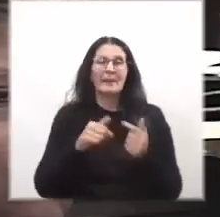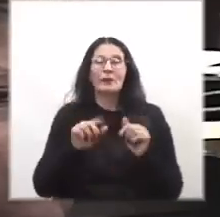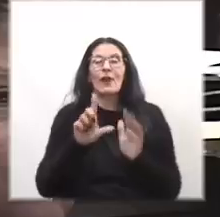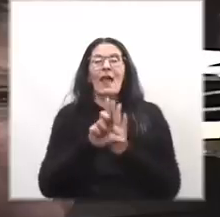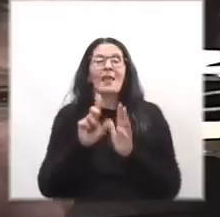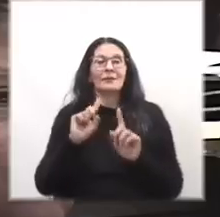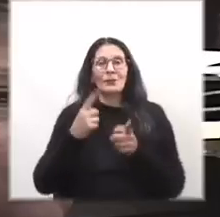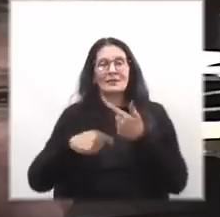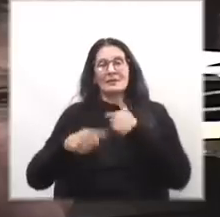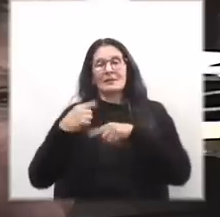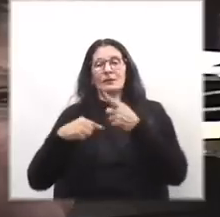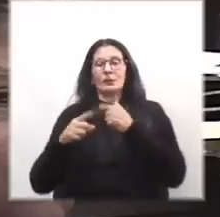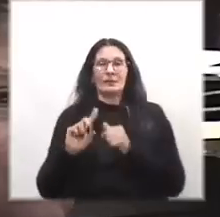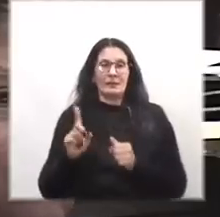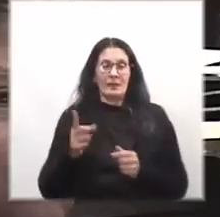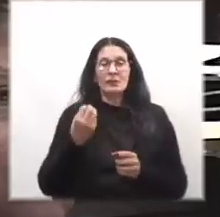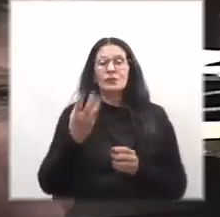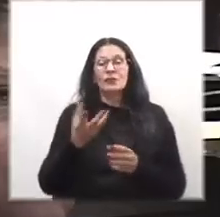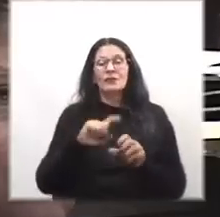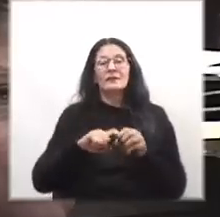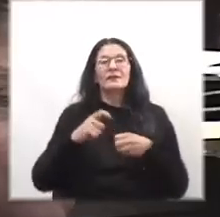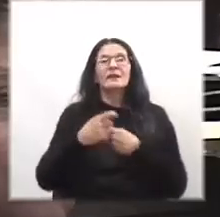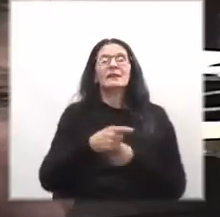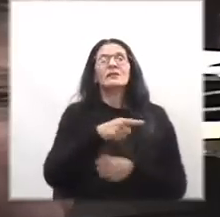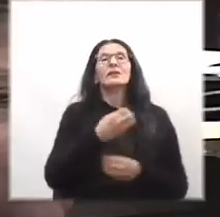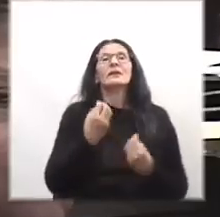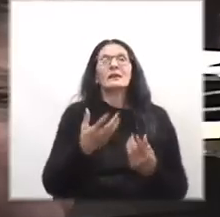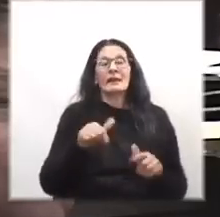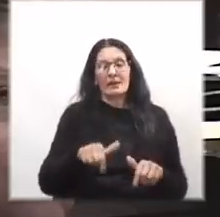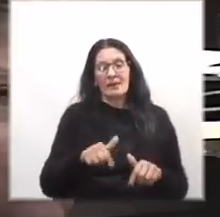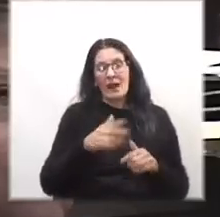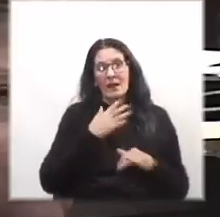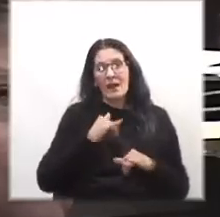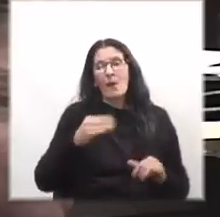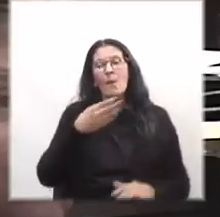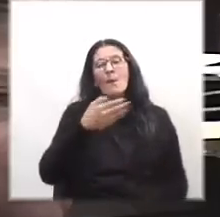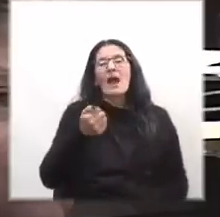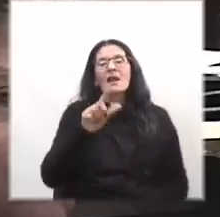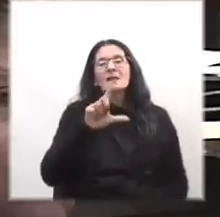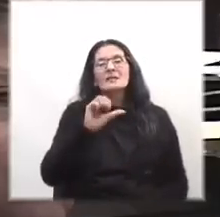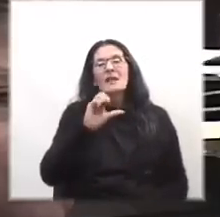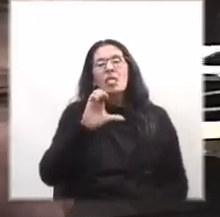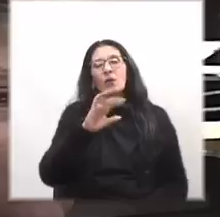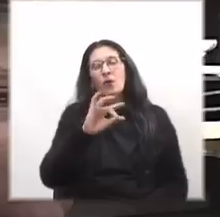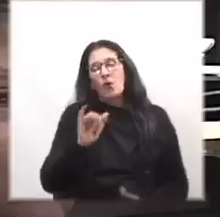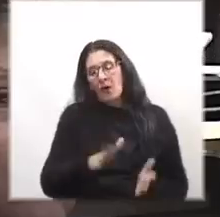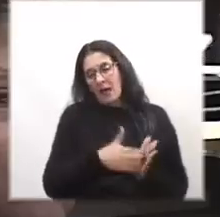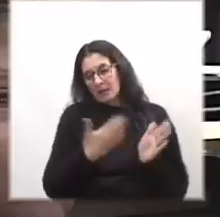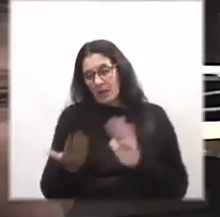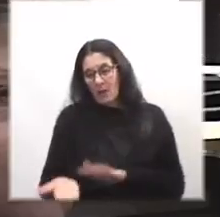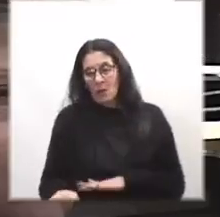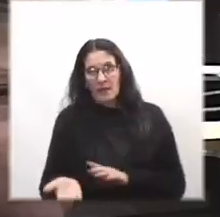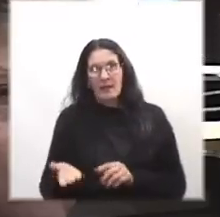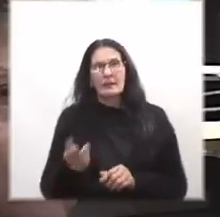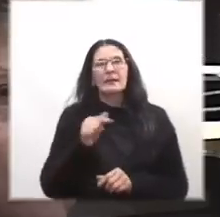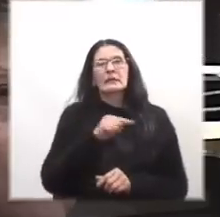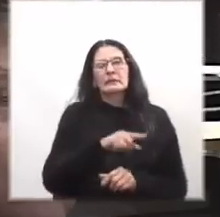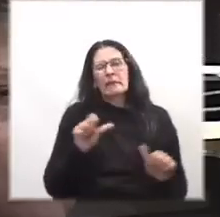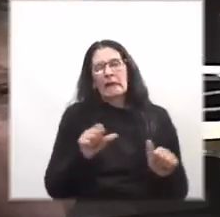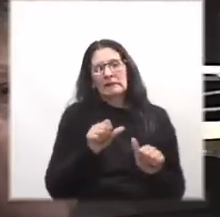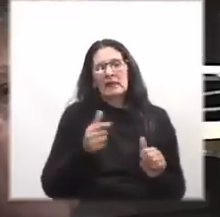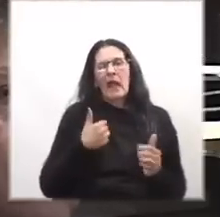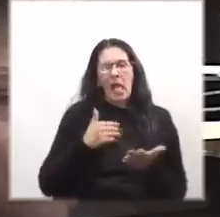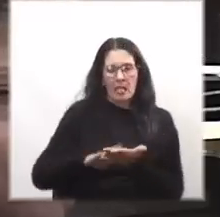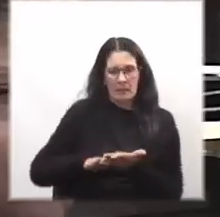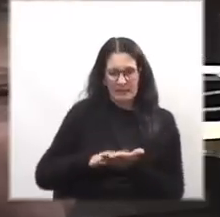entonces lo que quiere el sindicato de fiscal que se empezó a mover desde Balcedo en adelante es que ellos sigan haciendo esos